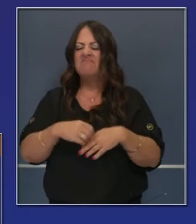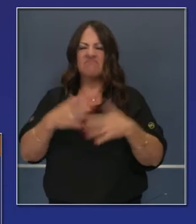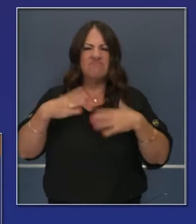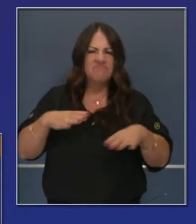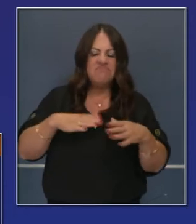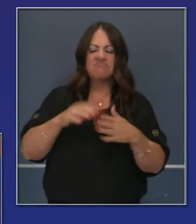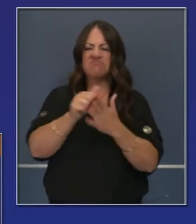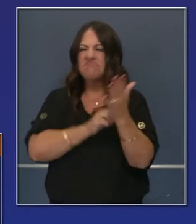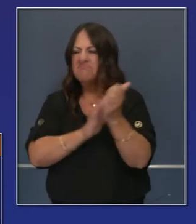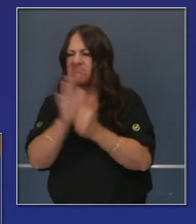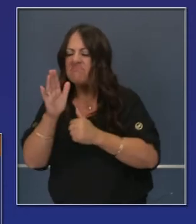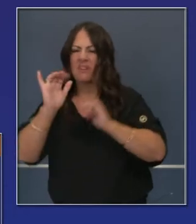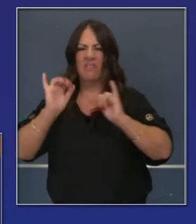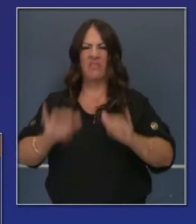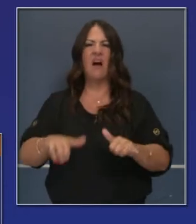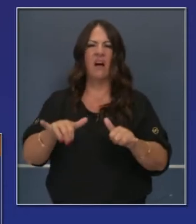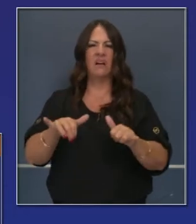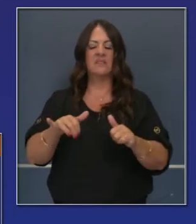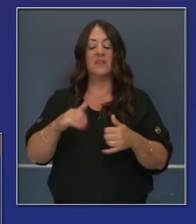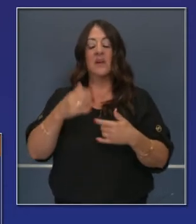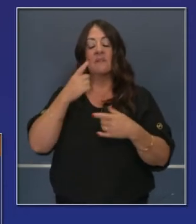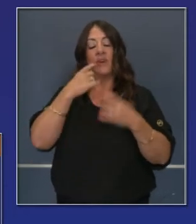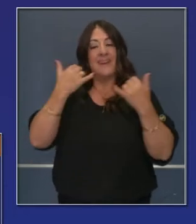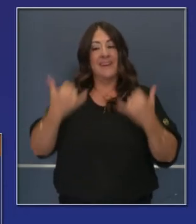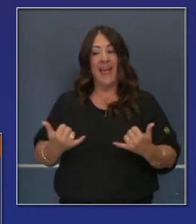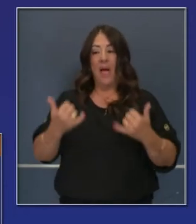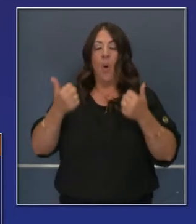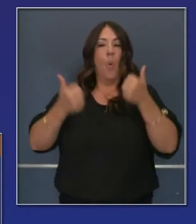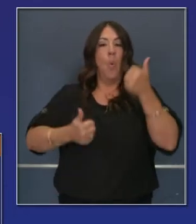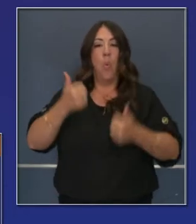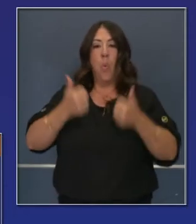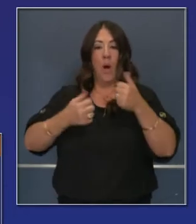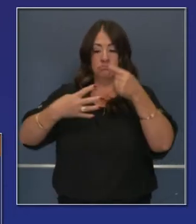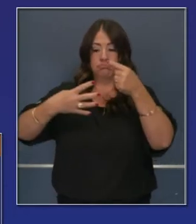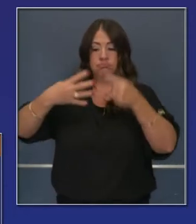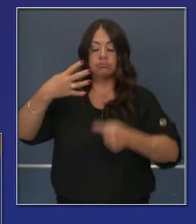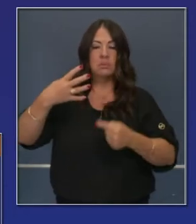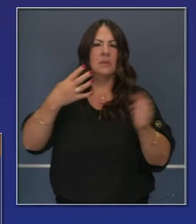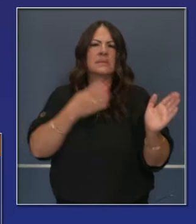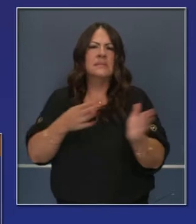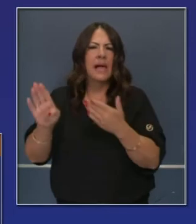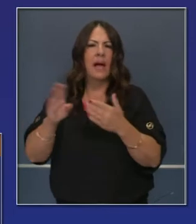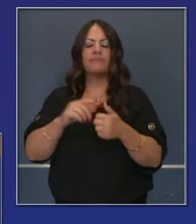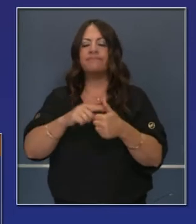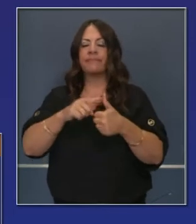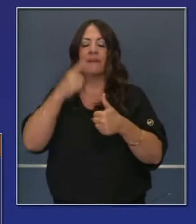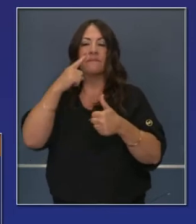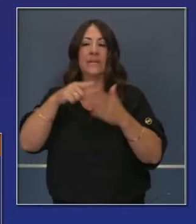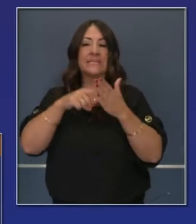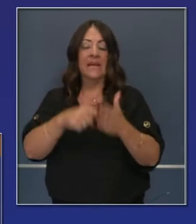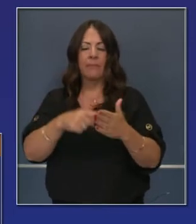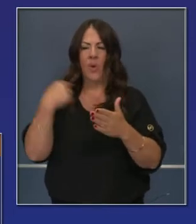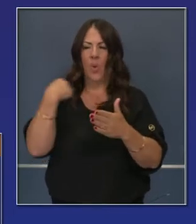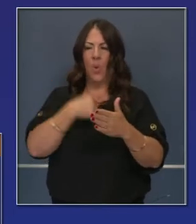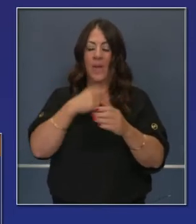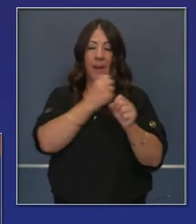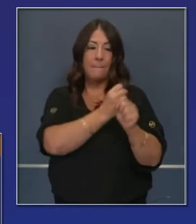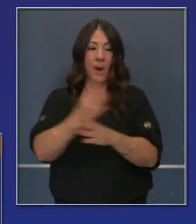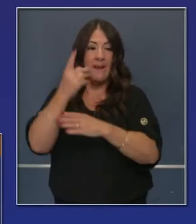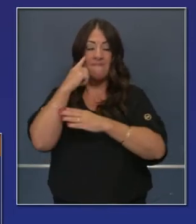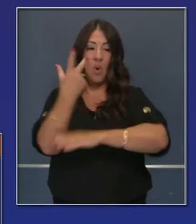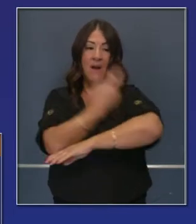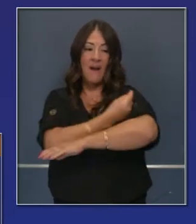los suministros relacionados con la distribución. Ahora, ese suministro identifica más que todos